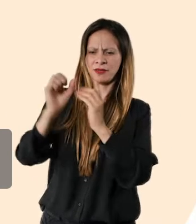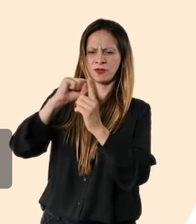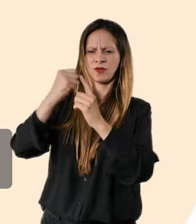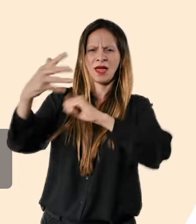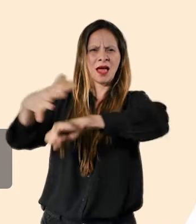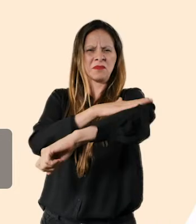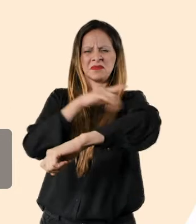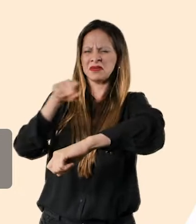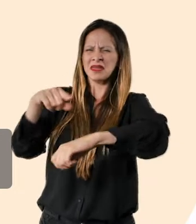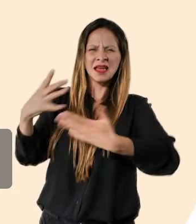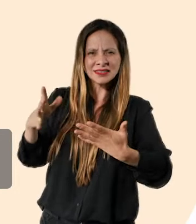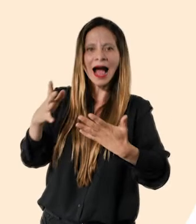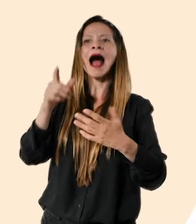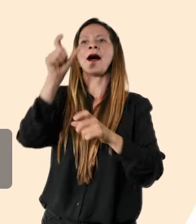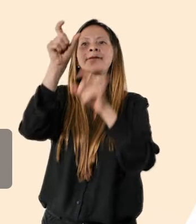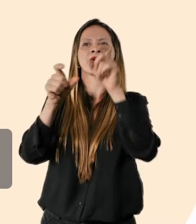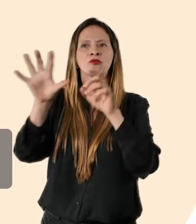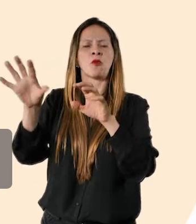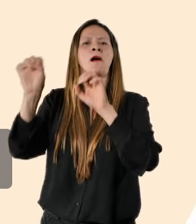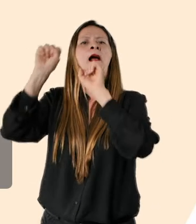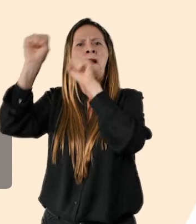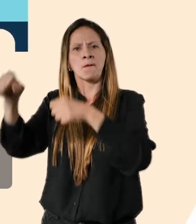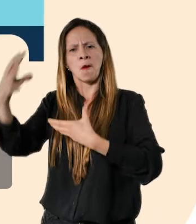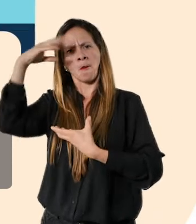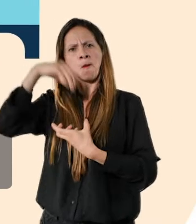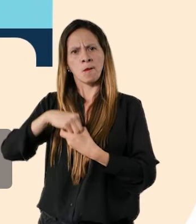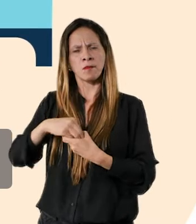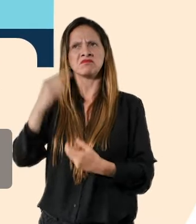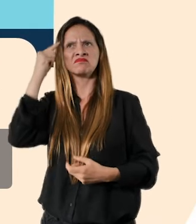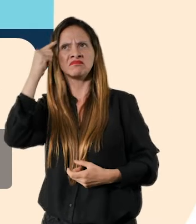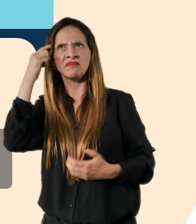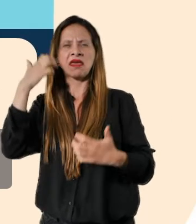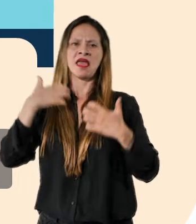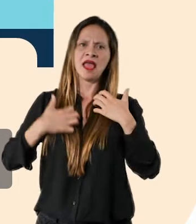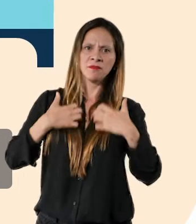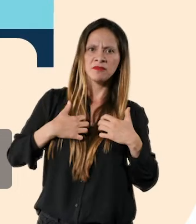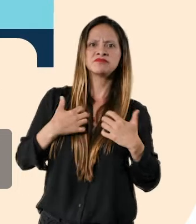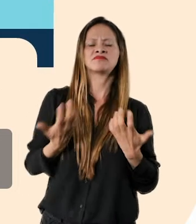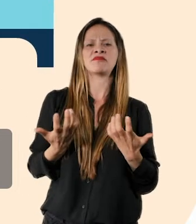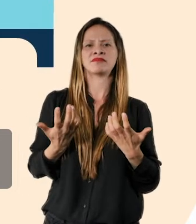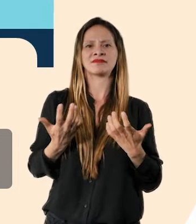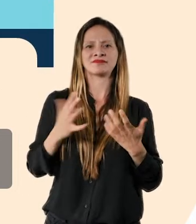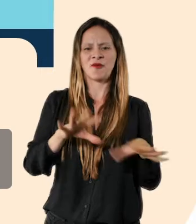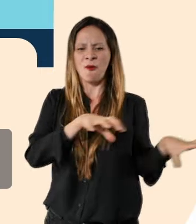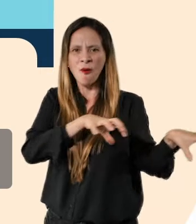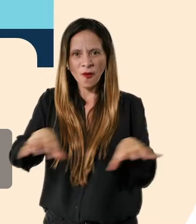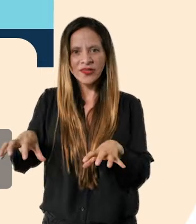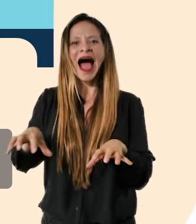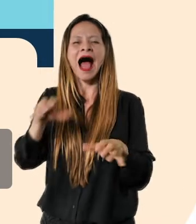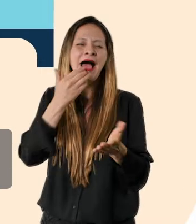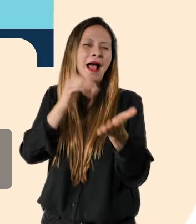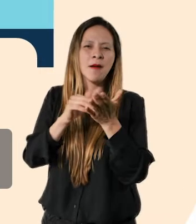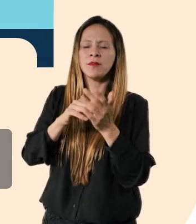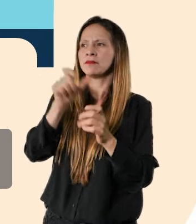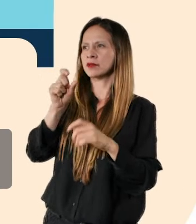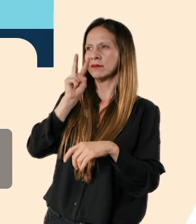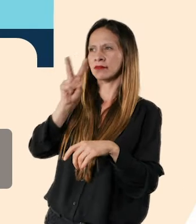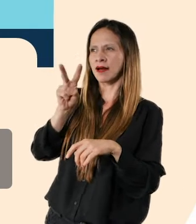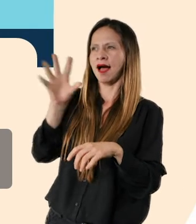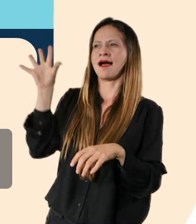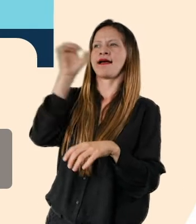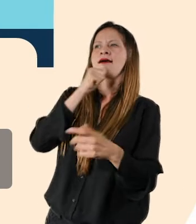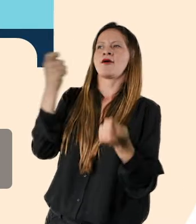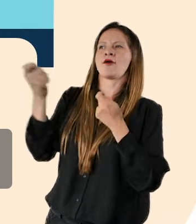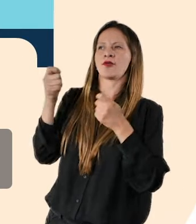son las habilidades socioemocionales? Estas se refieren a las capacidades que tienen las personas para manejar sus pensamientos,